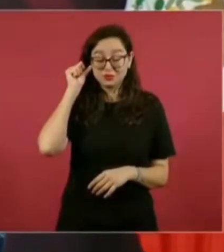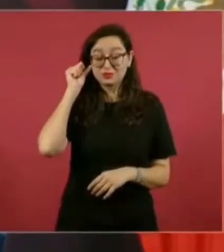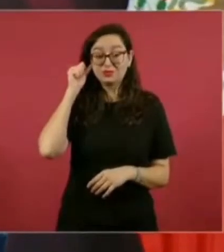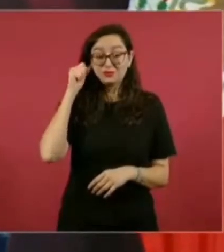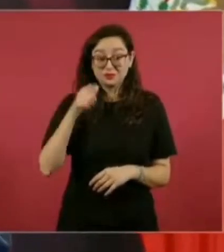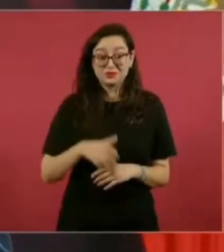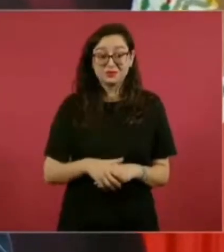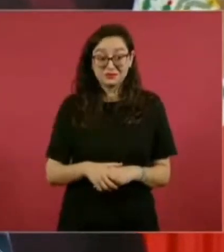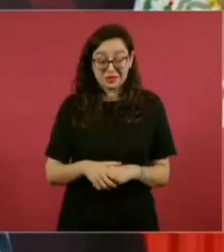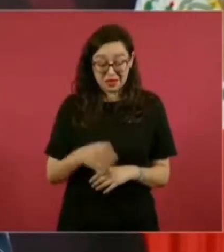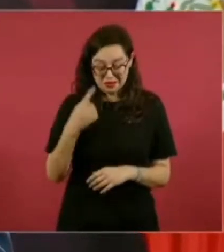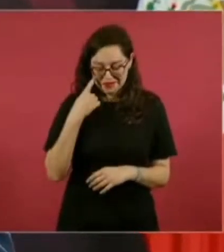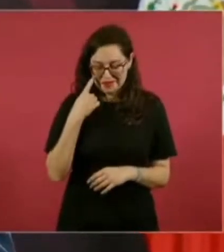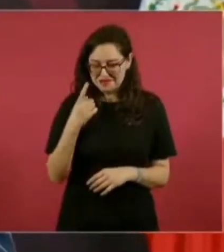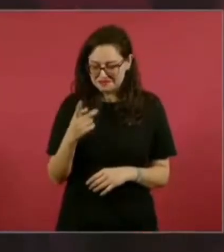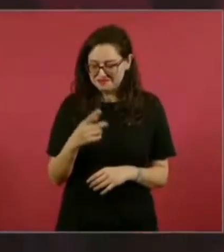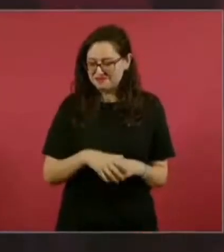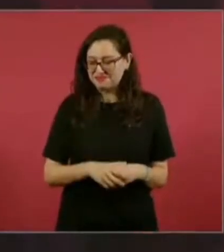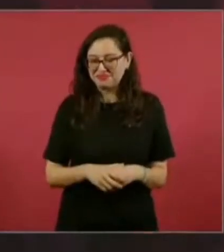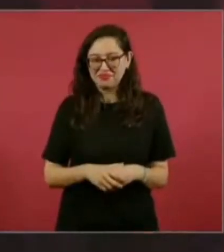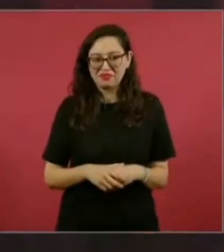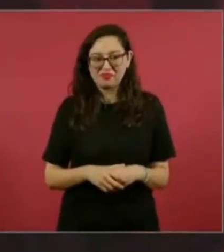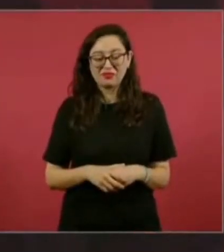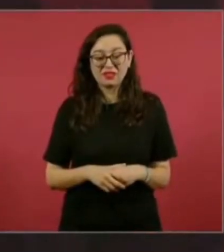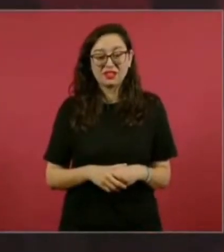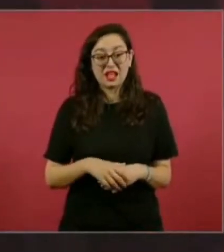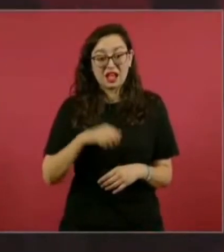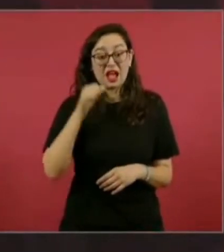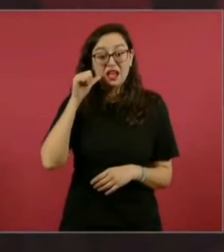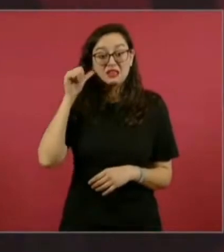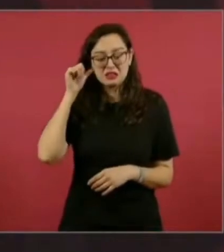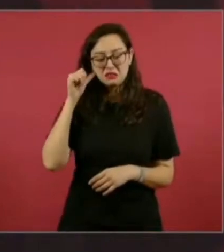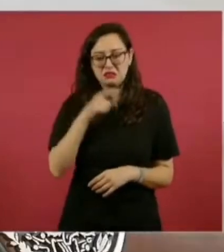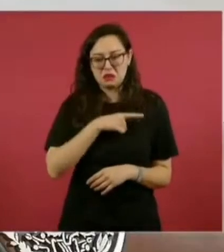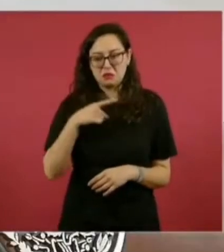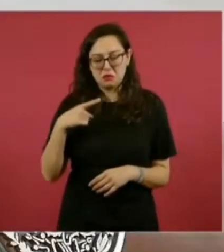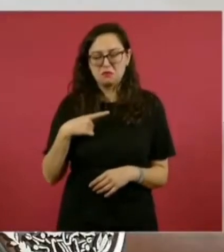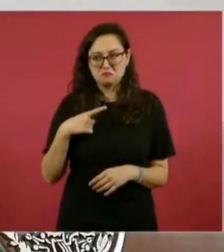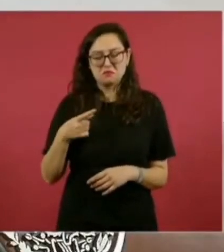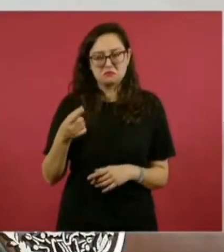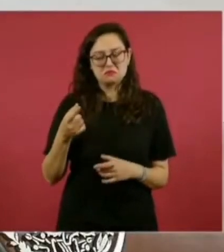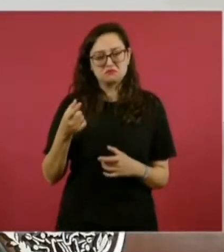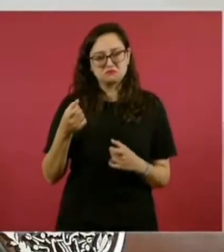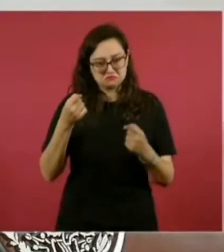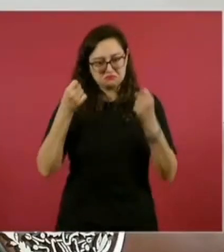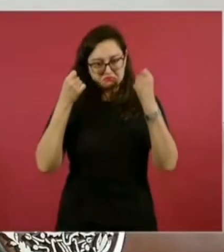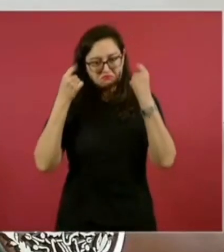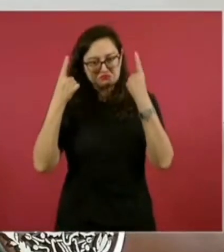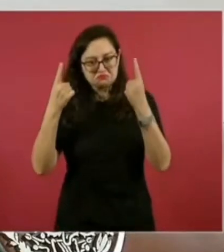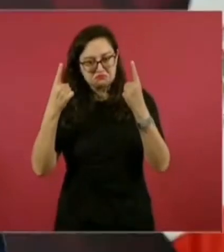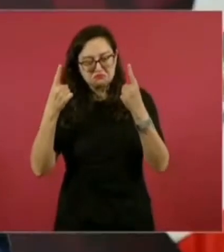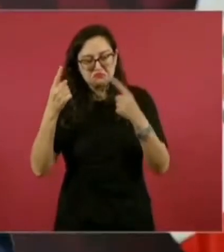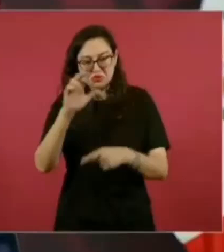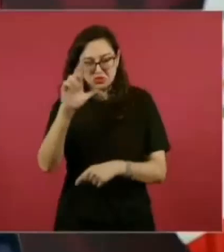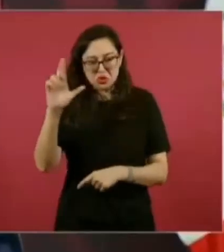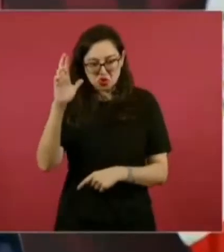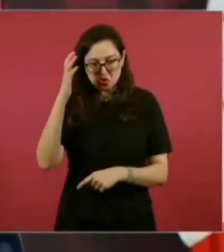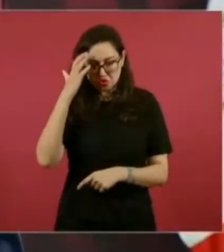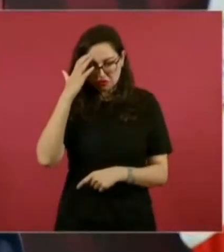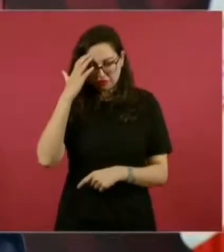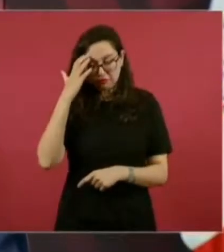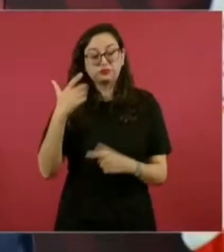todos los partidos, por unanimidad aprobaron